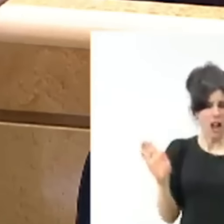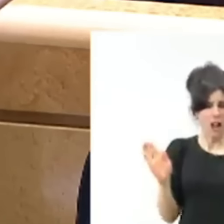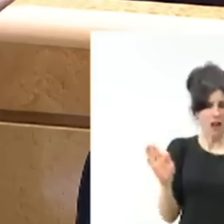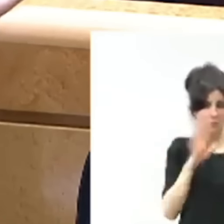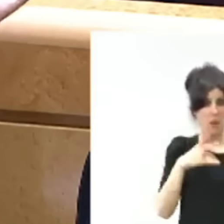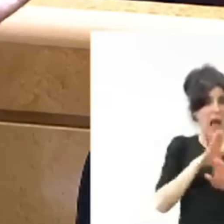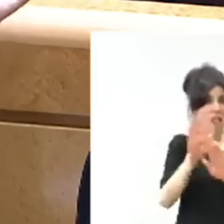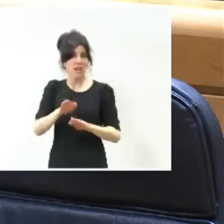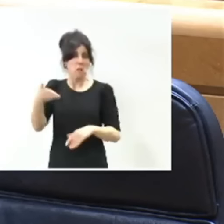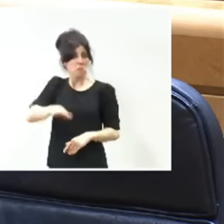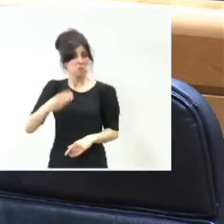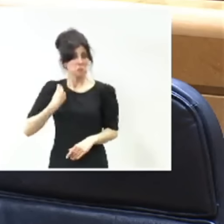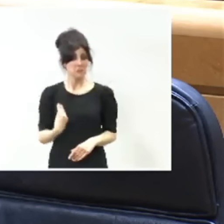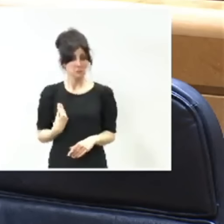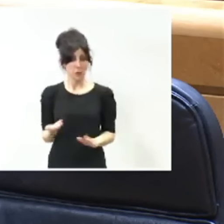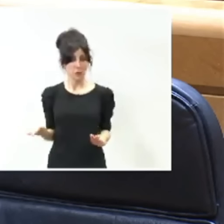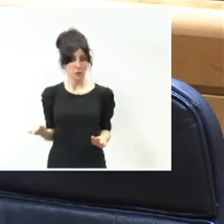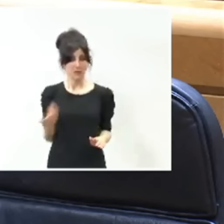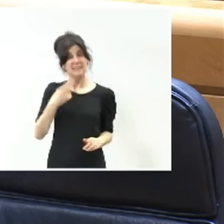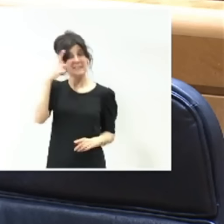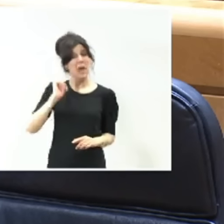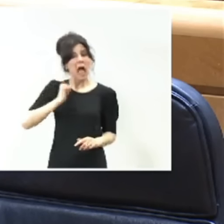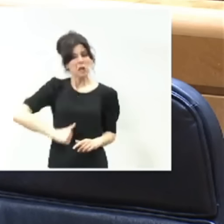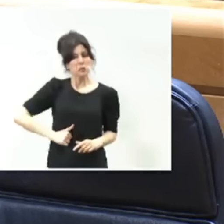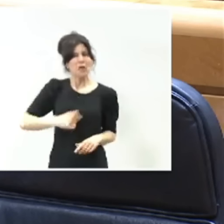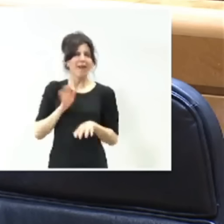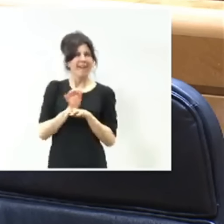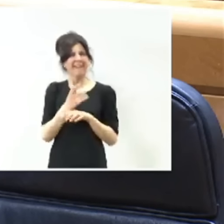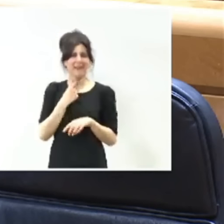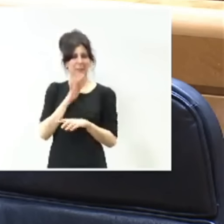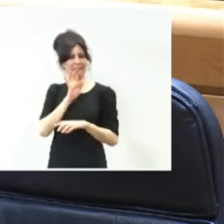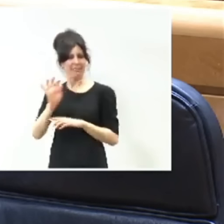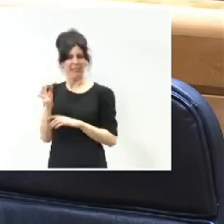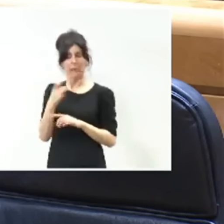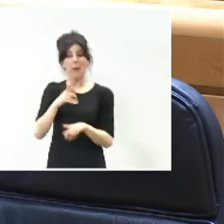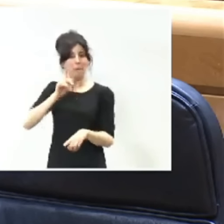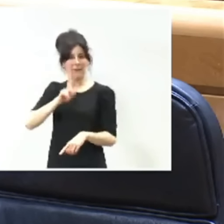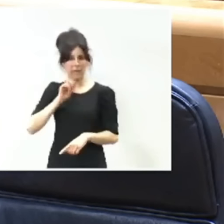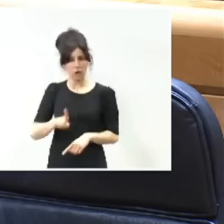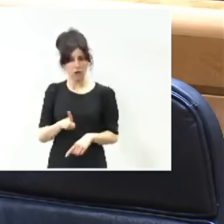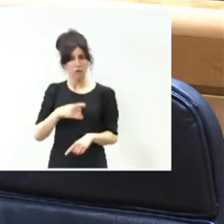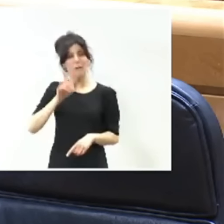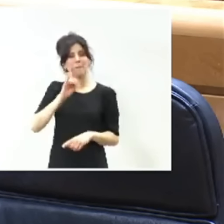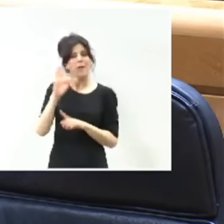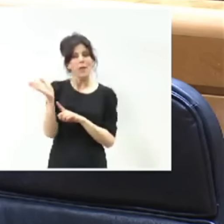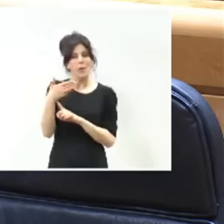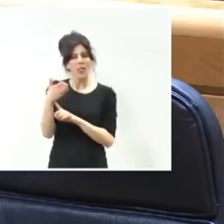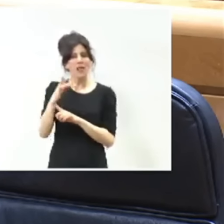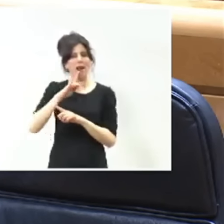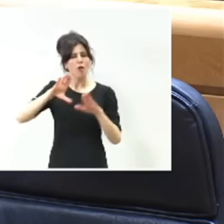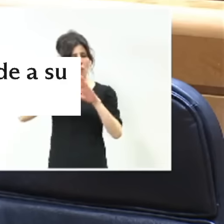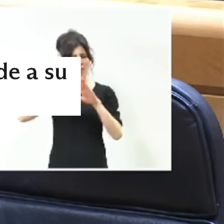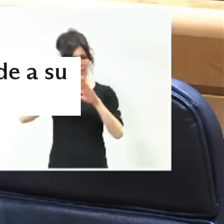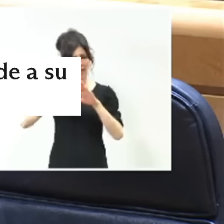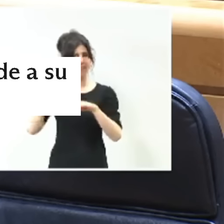si al final iban a morir. ¿Sabe de qué se rió la señora Ayuso? Se rió cuando mintió con la bandera de la Comunidad de Madrid